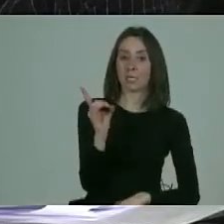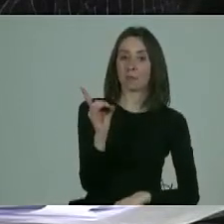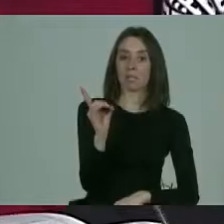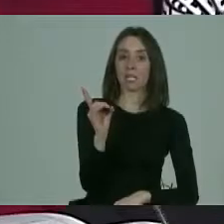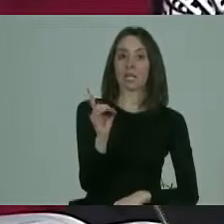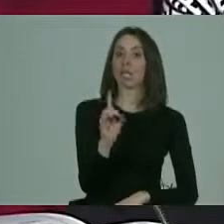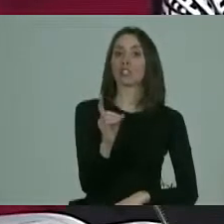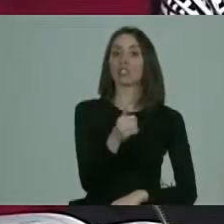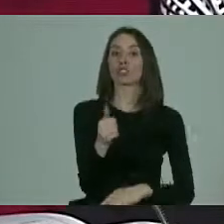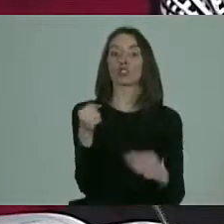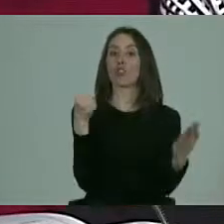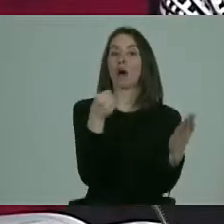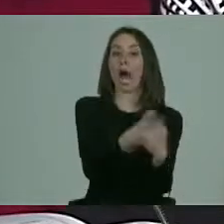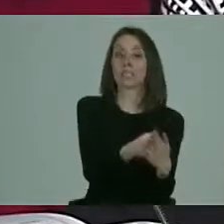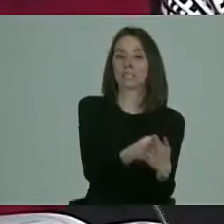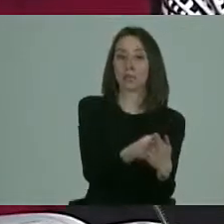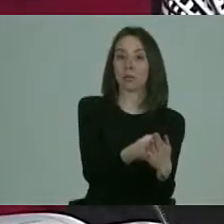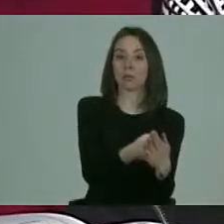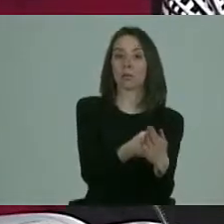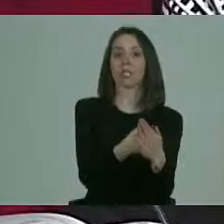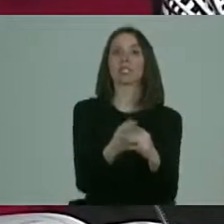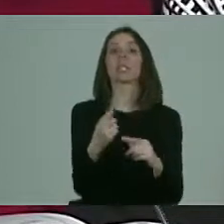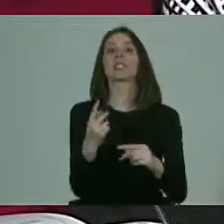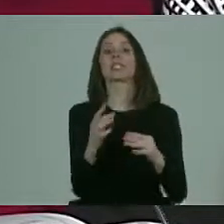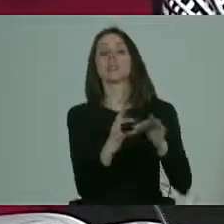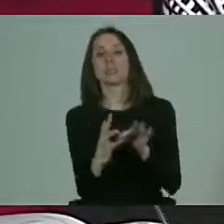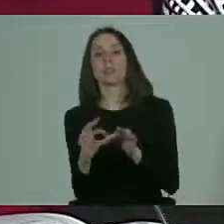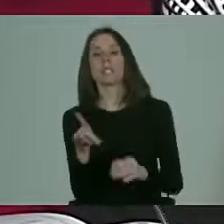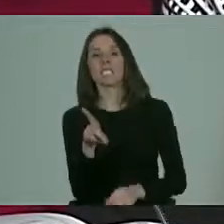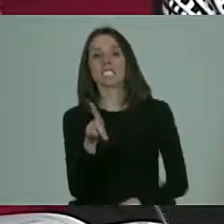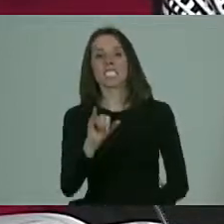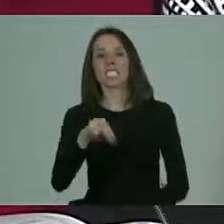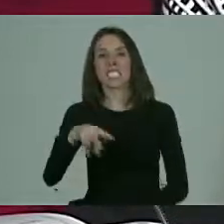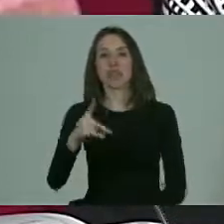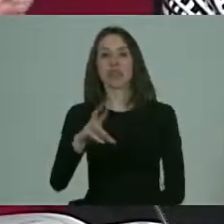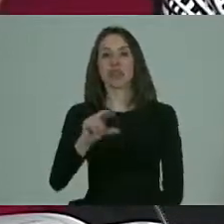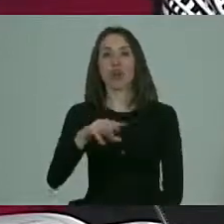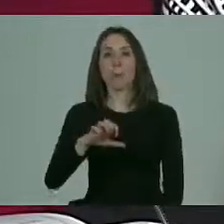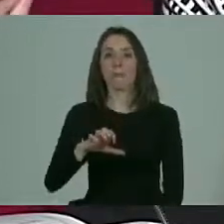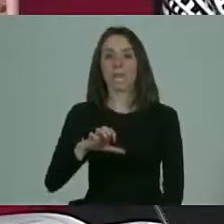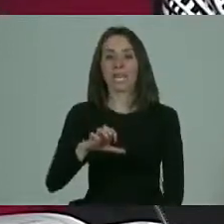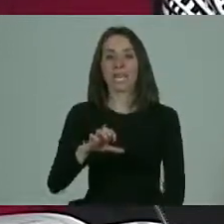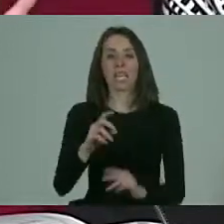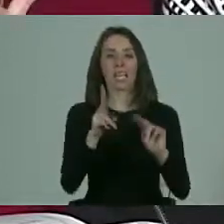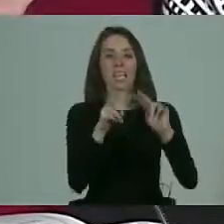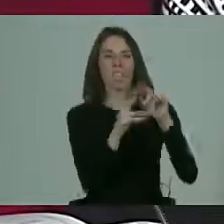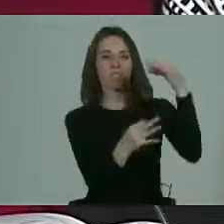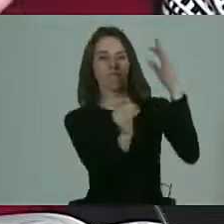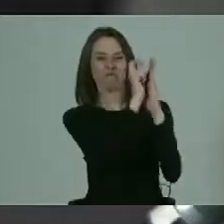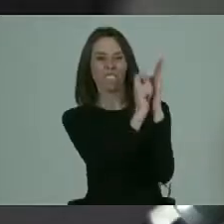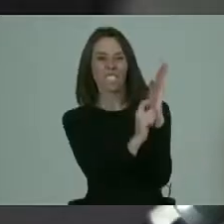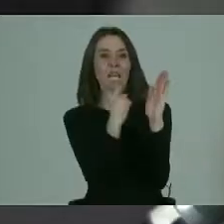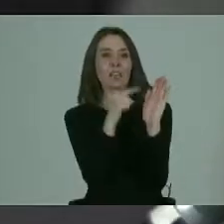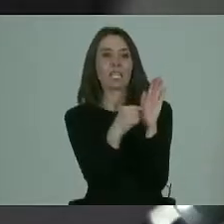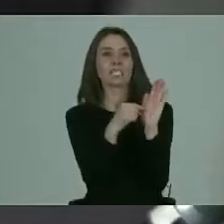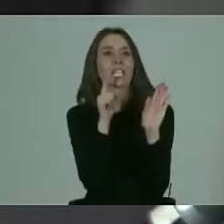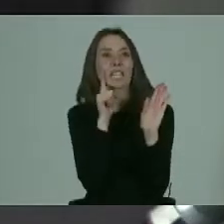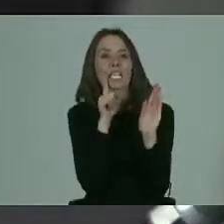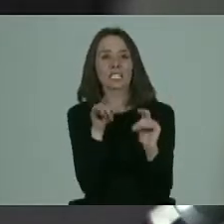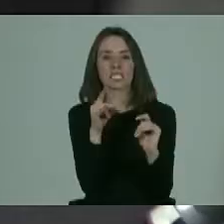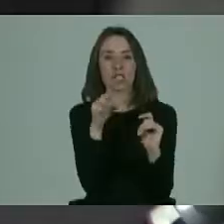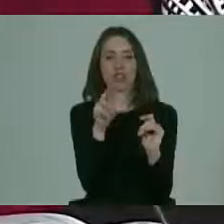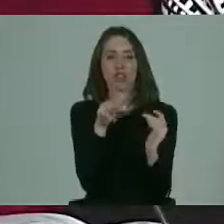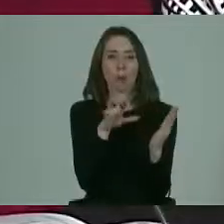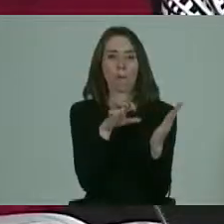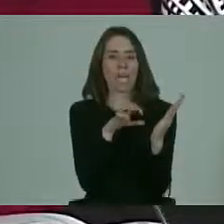no necesariamente a un accidente, sino que a un síndrome y ya con el puro nombre raro que dice la ficha síndrome de no sé qué, uno se